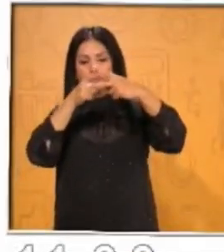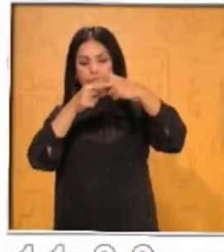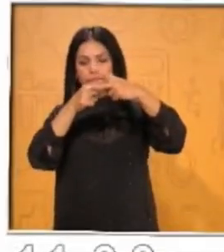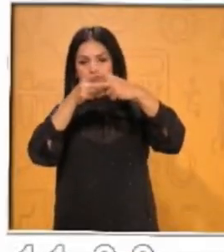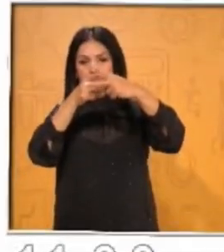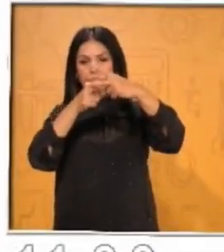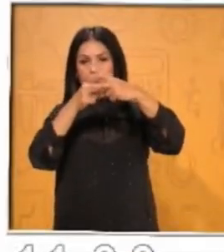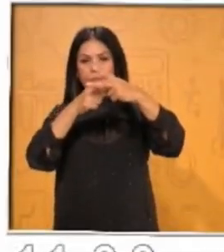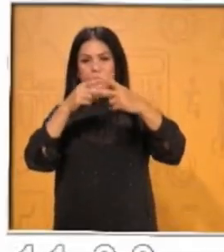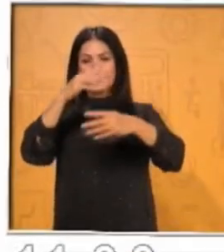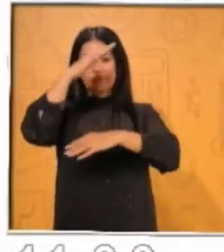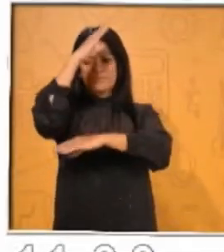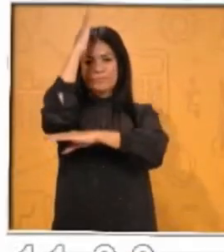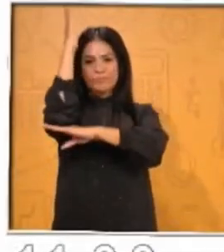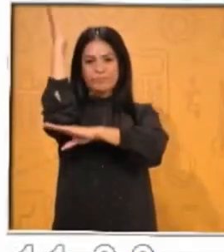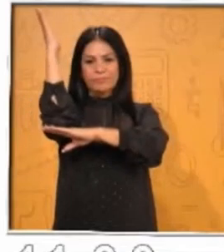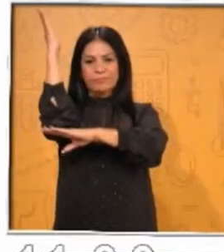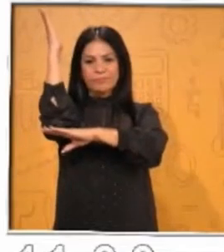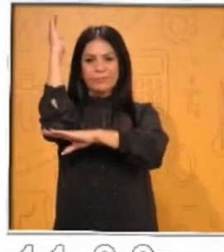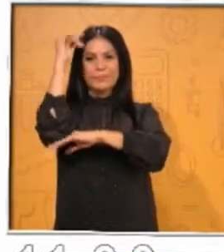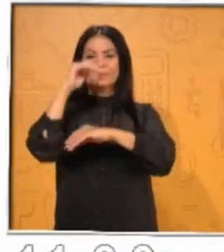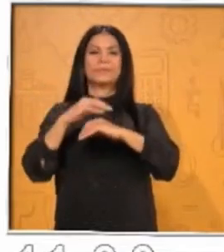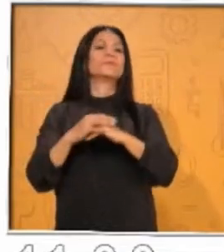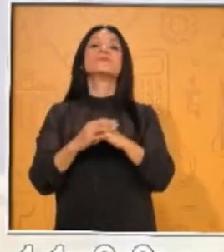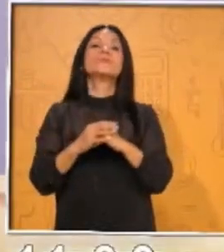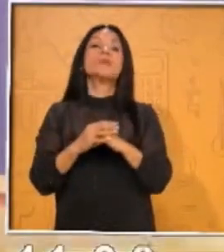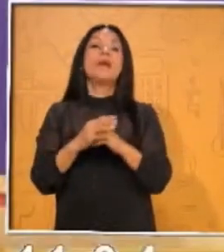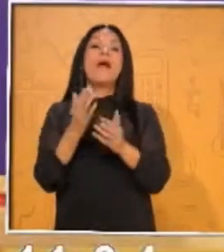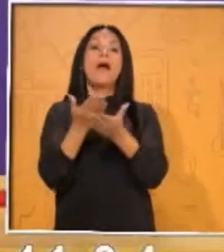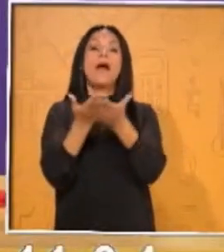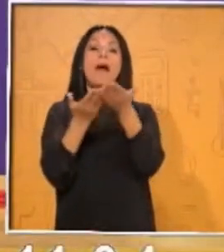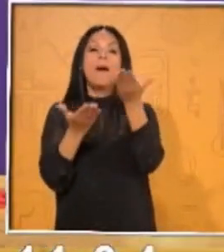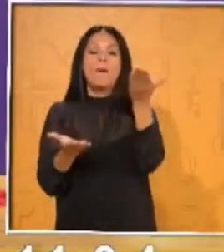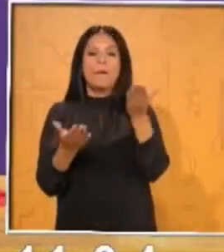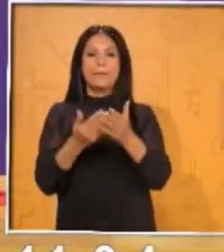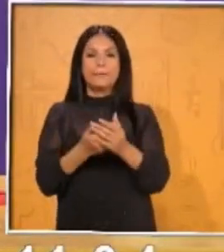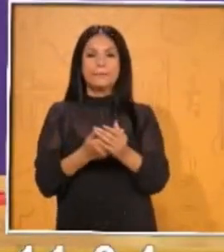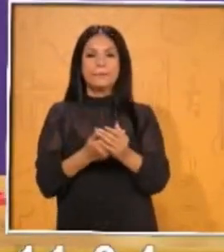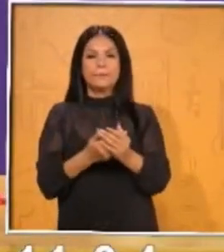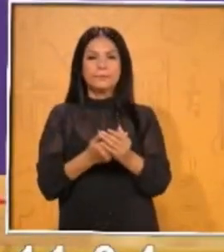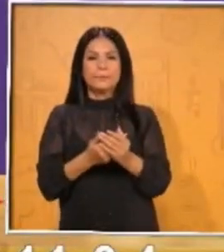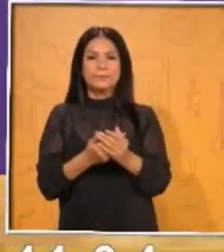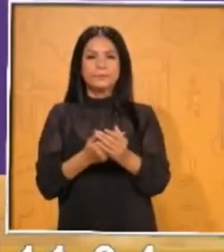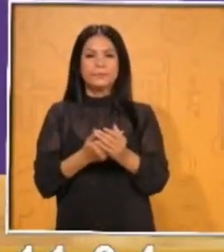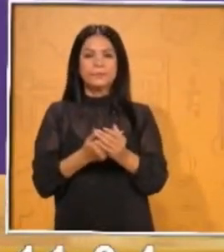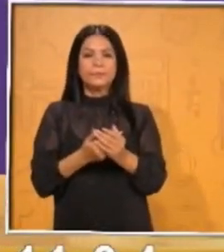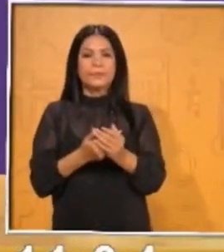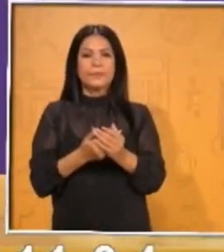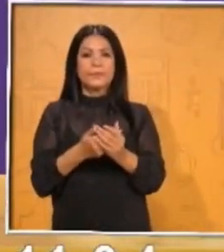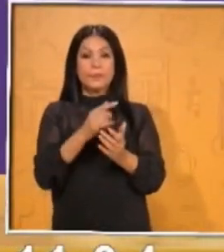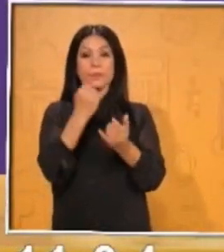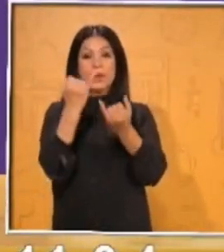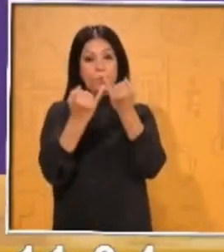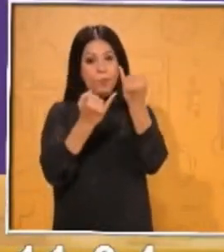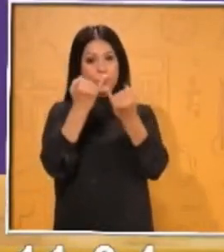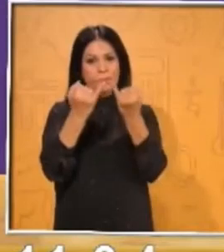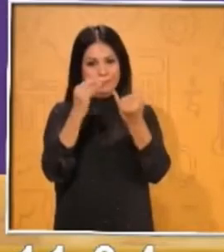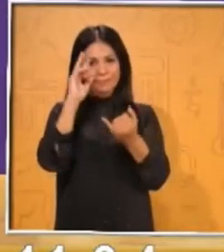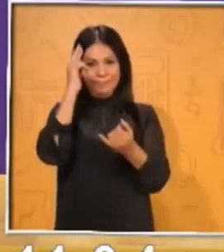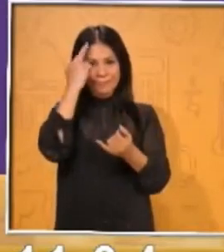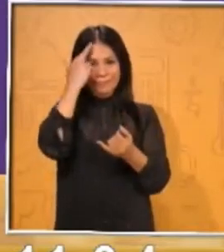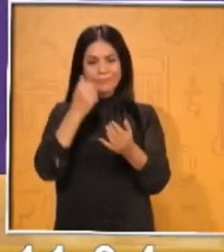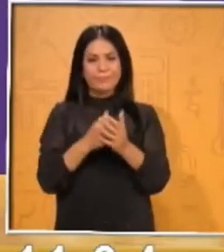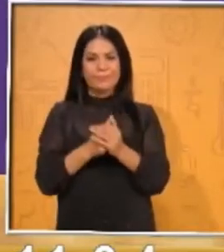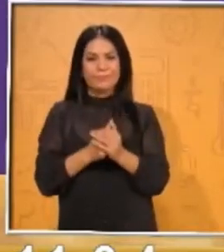Vamos a ver las piezas de nuestro juego. Si no han terminado de elaborarlas, no se preocupen. Presten atención al juego